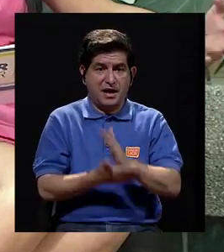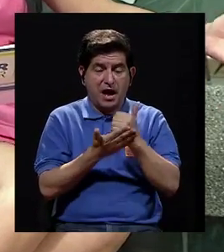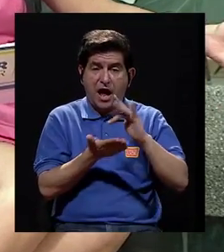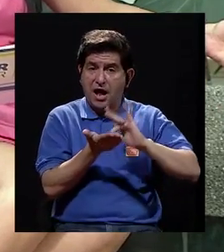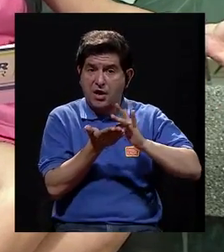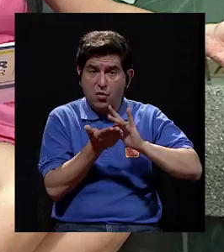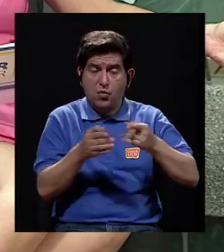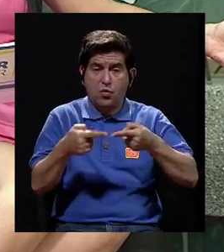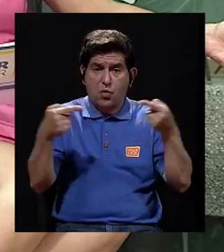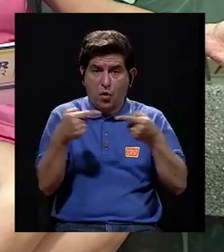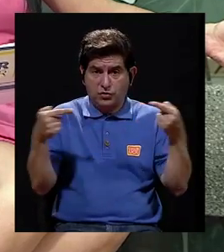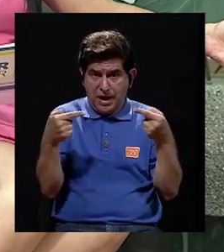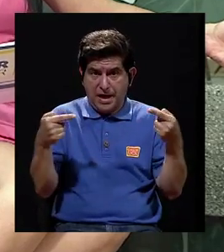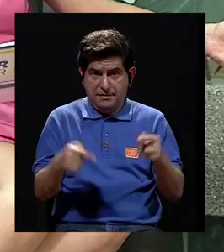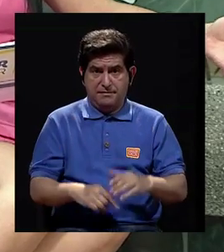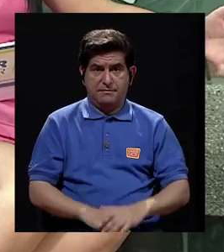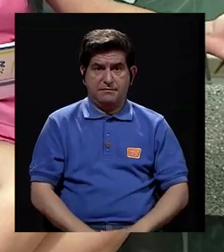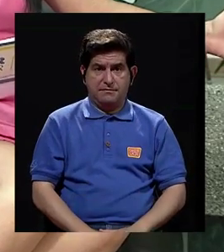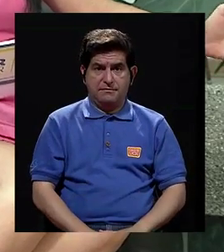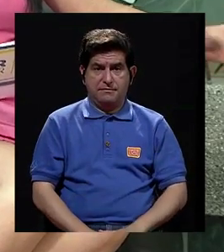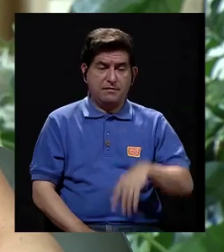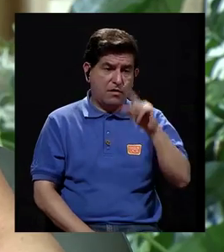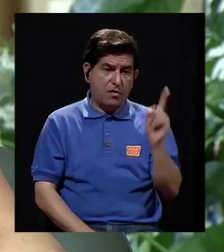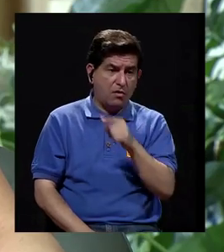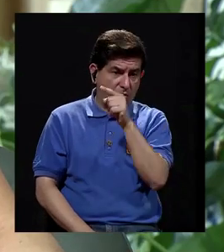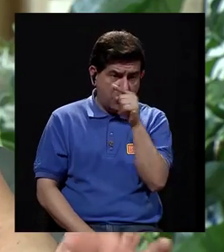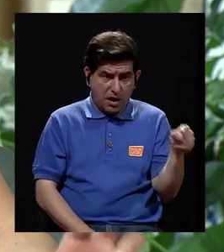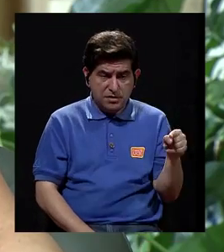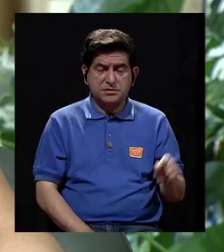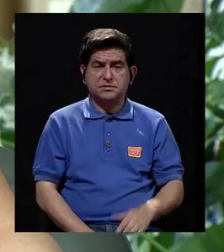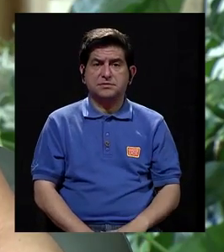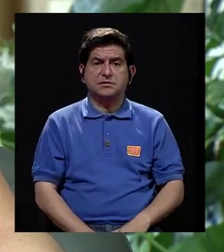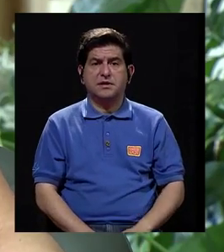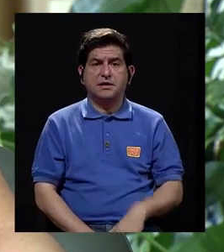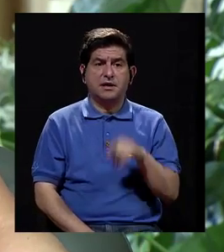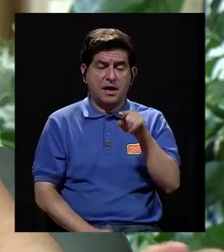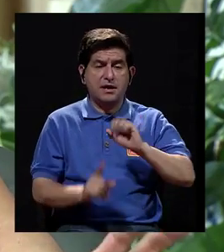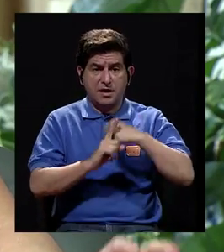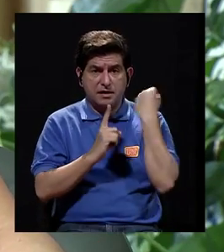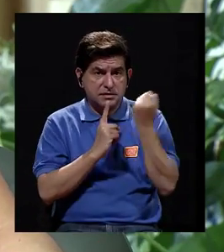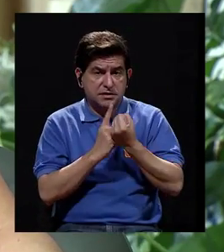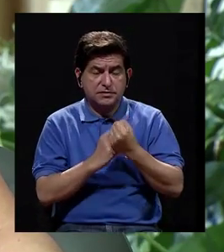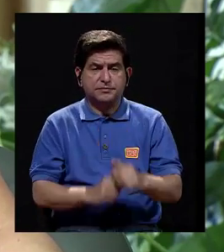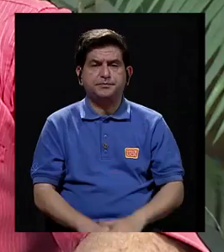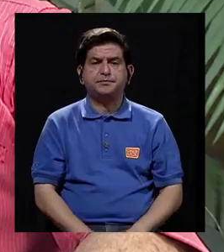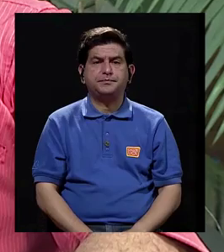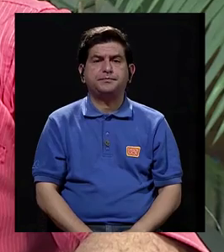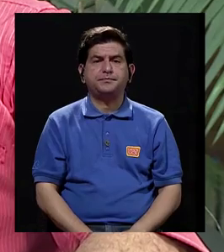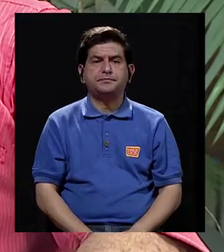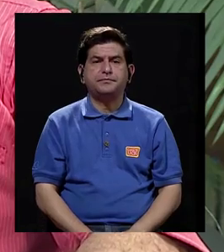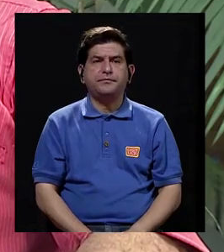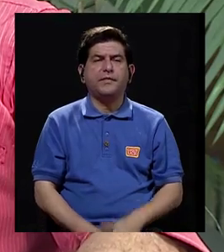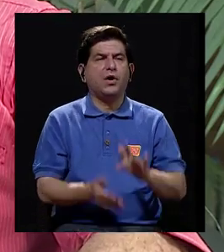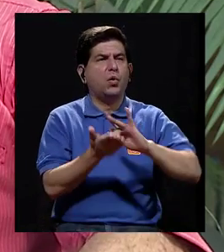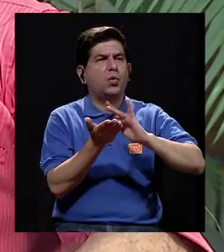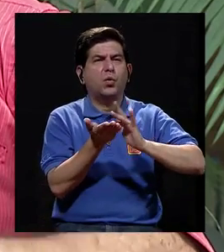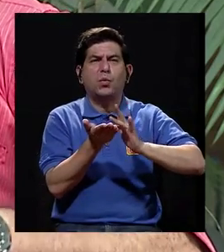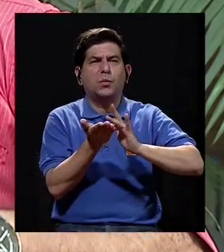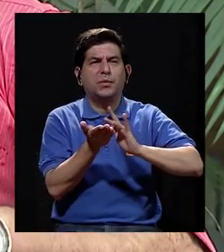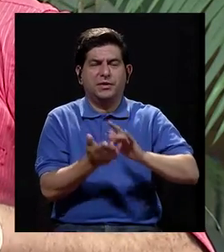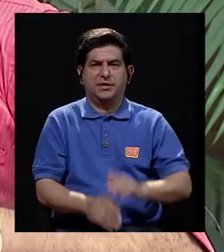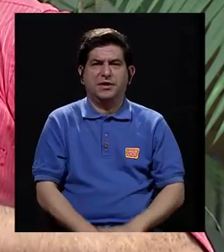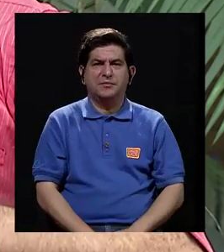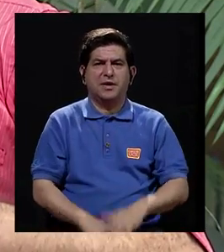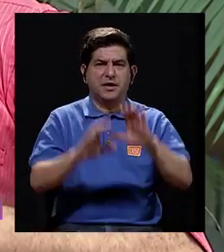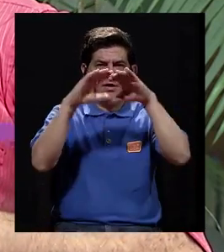si hay algún medicamento contraindicado, si hay que cancelar, ¿verdad? Cancelar todo. A nivel farmacológico,